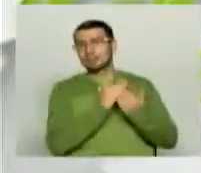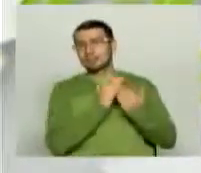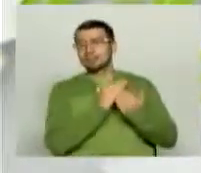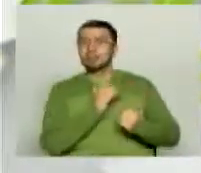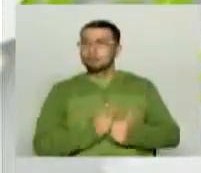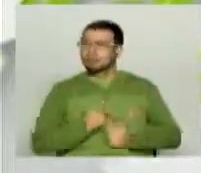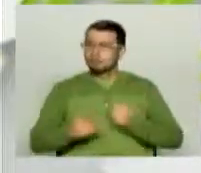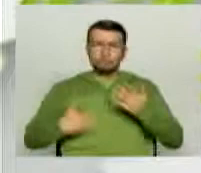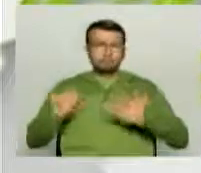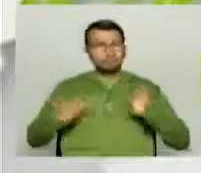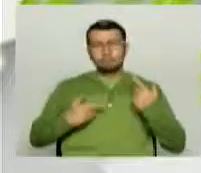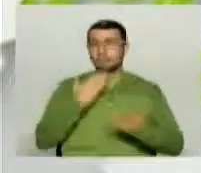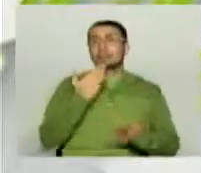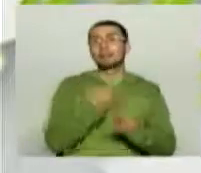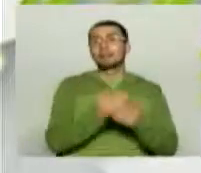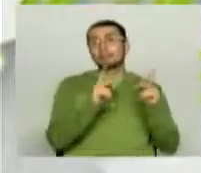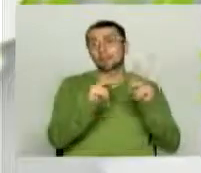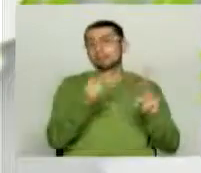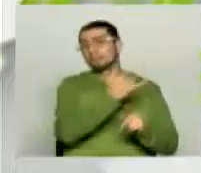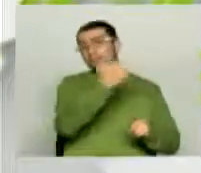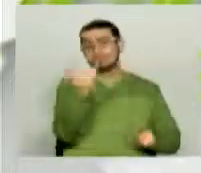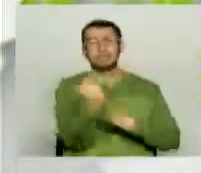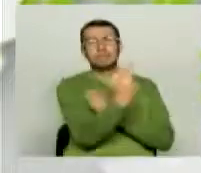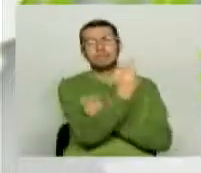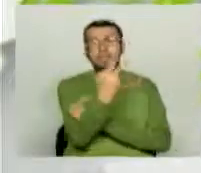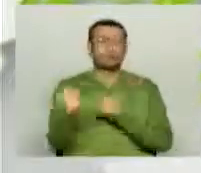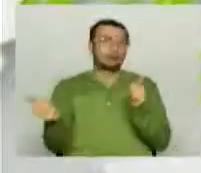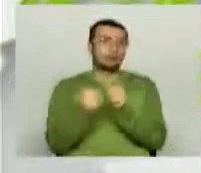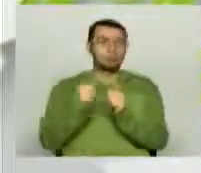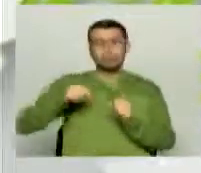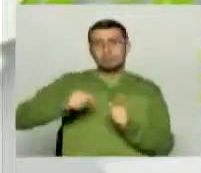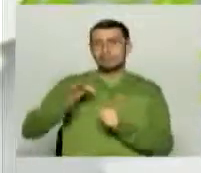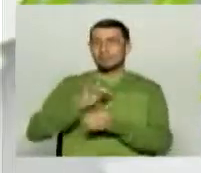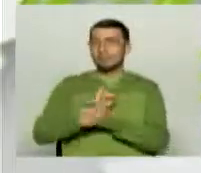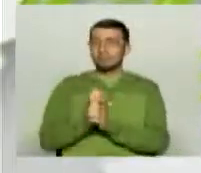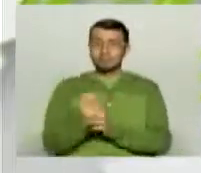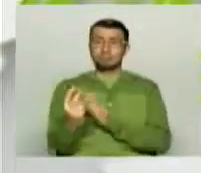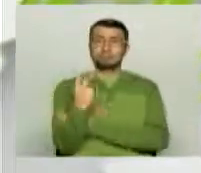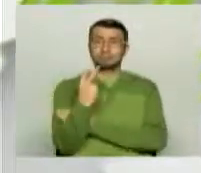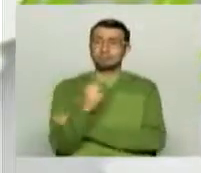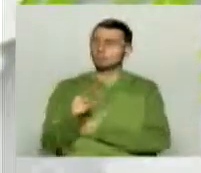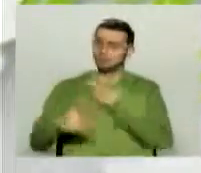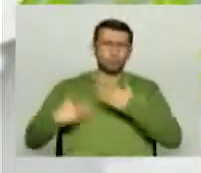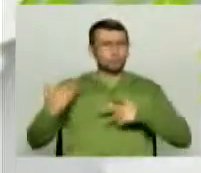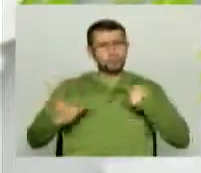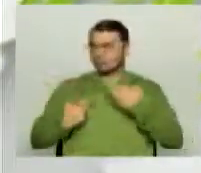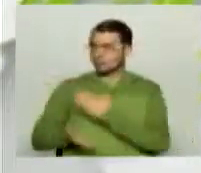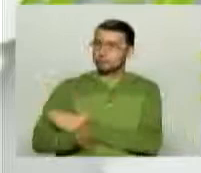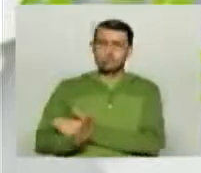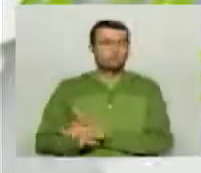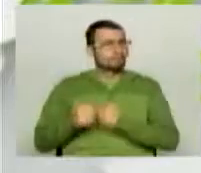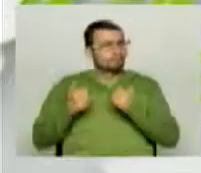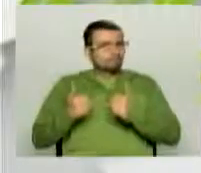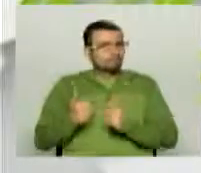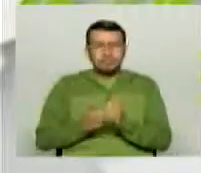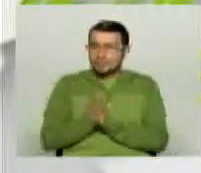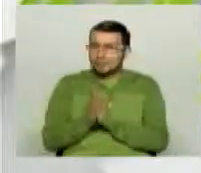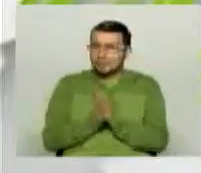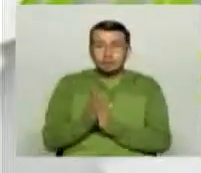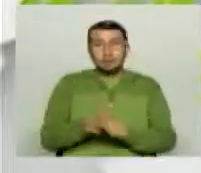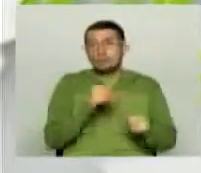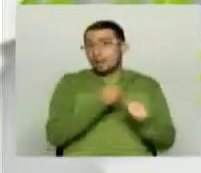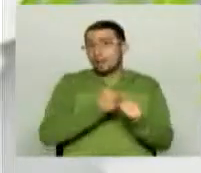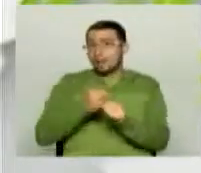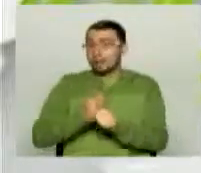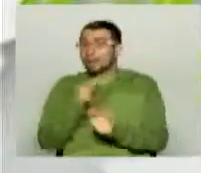el agradecimiento también para toda la gente que nos acompaña en telecafé TV y que sigan disfrutando de este mundial pasándola rico disfrutando cada quien con sus